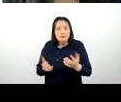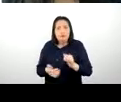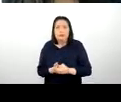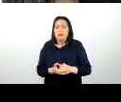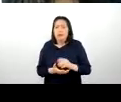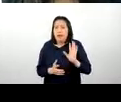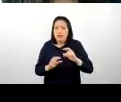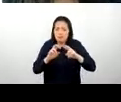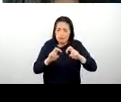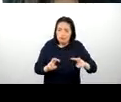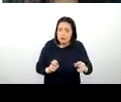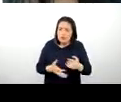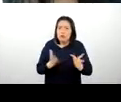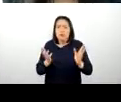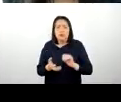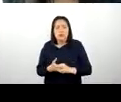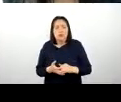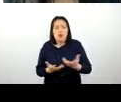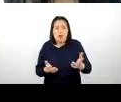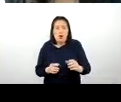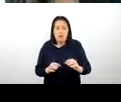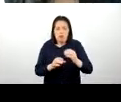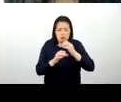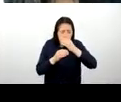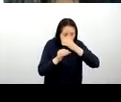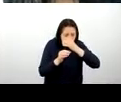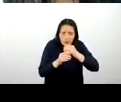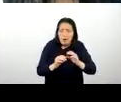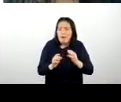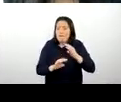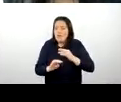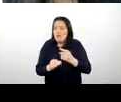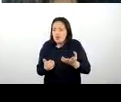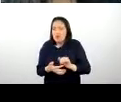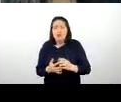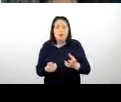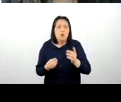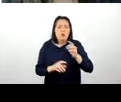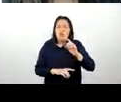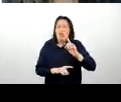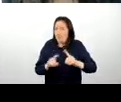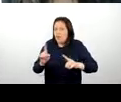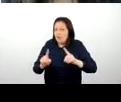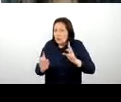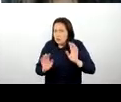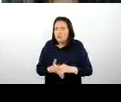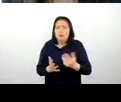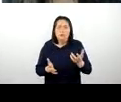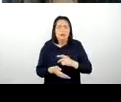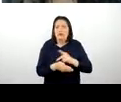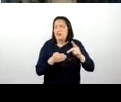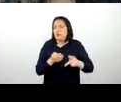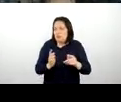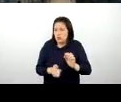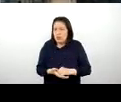investigadores, ¿no? Especialmente los biólogos o, o, ¿no? De algunas de la, de la especialidad, ¿no?